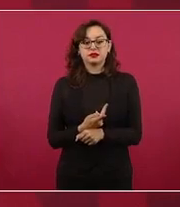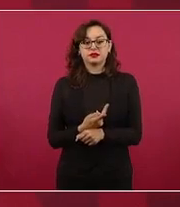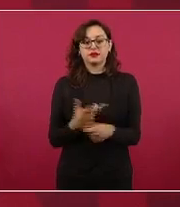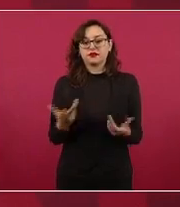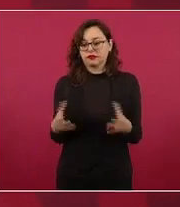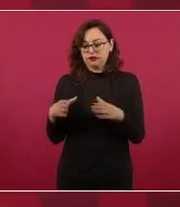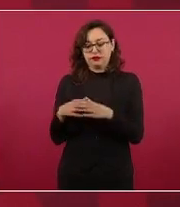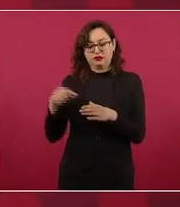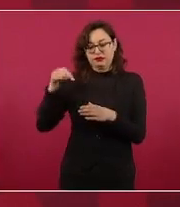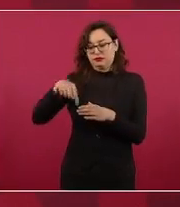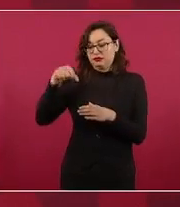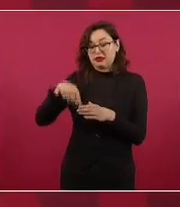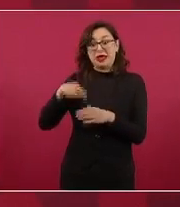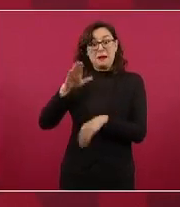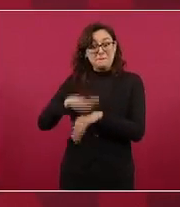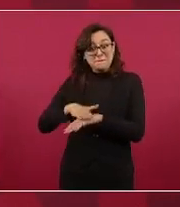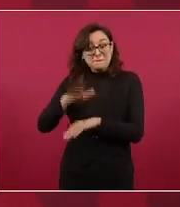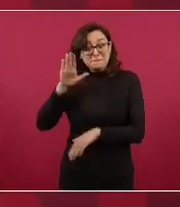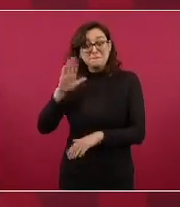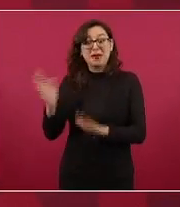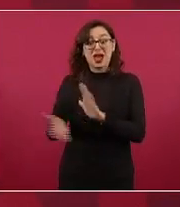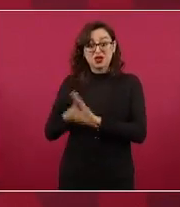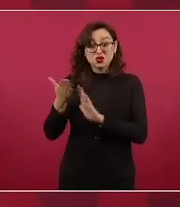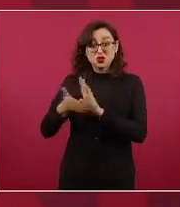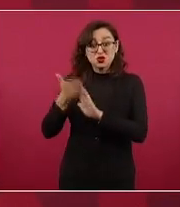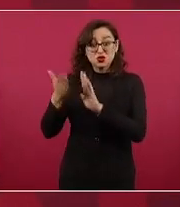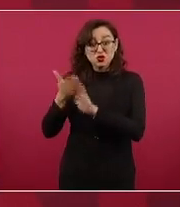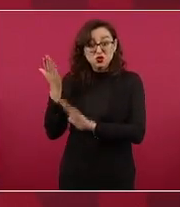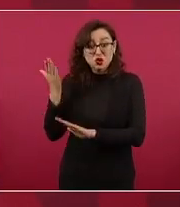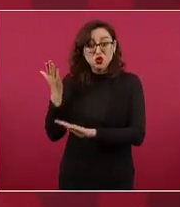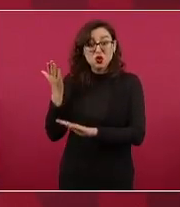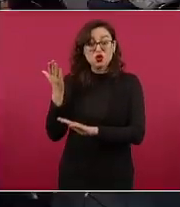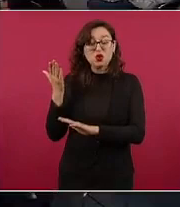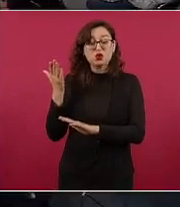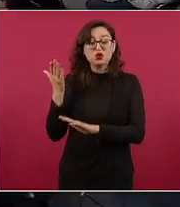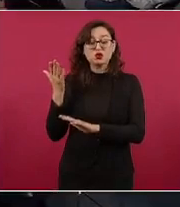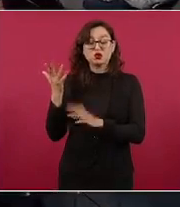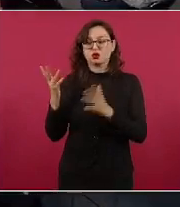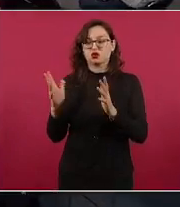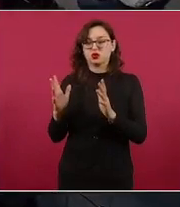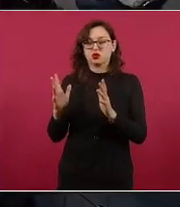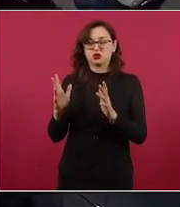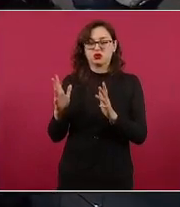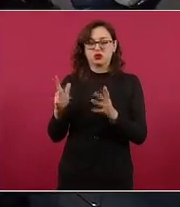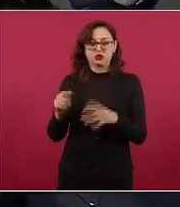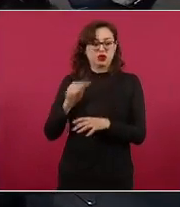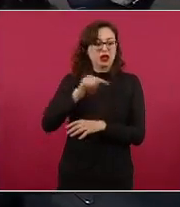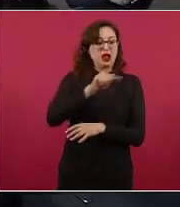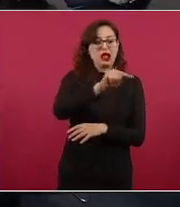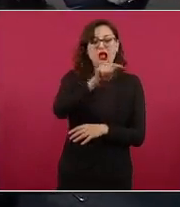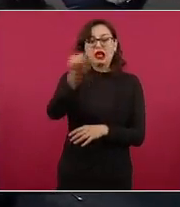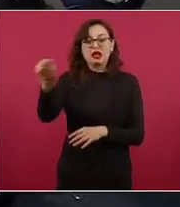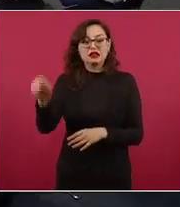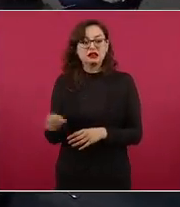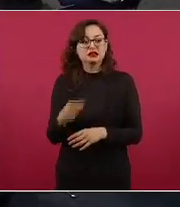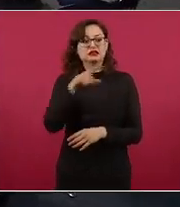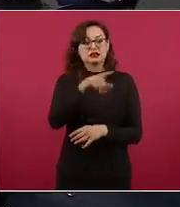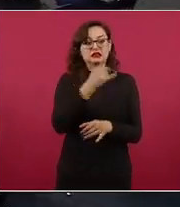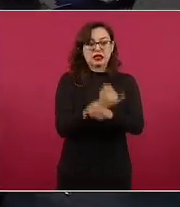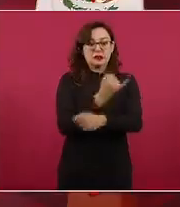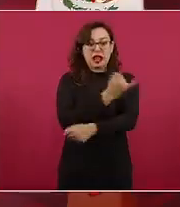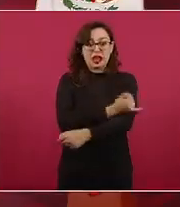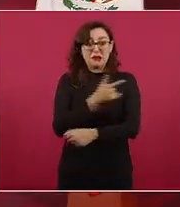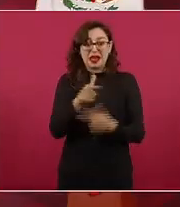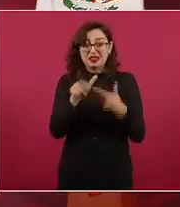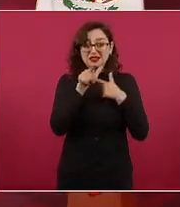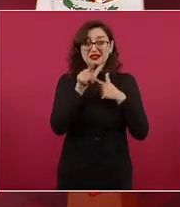permisos aquí perdón allá en Iztapalapa de construcción de unidades habitacionales